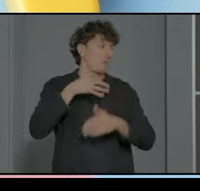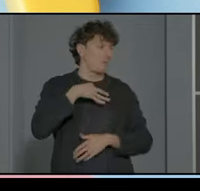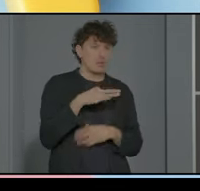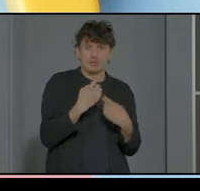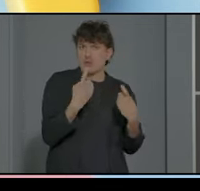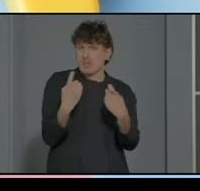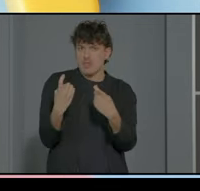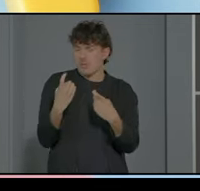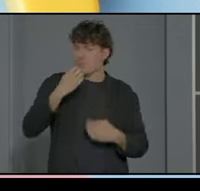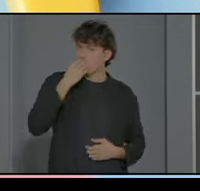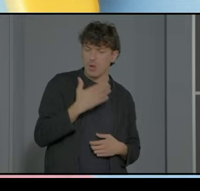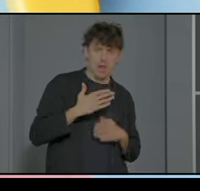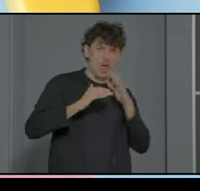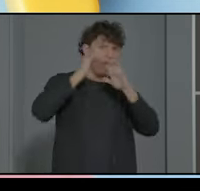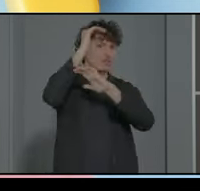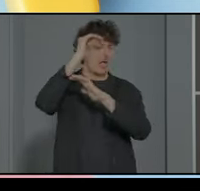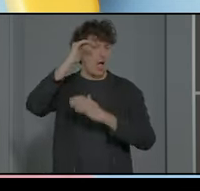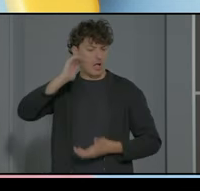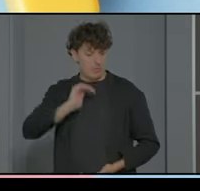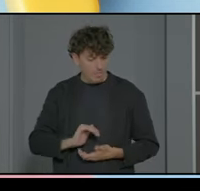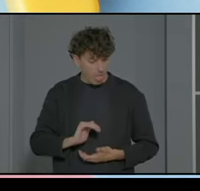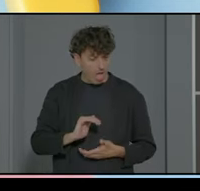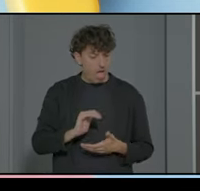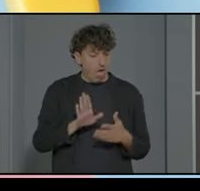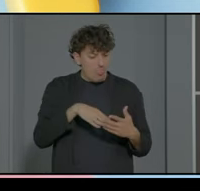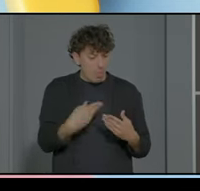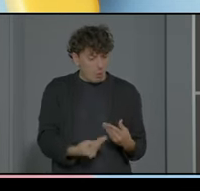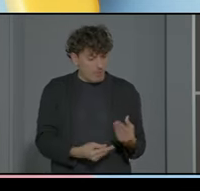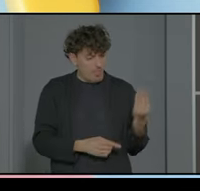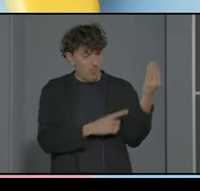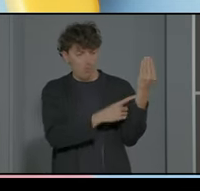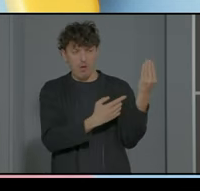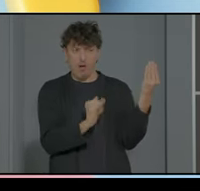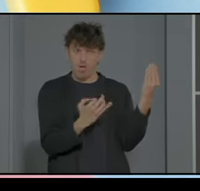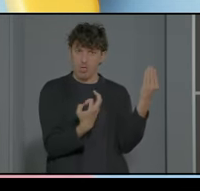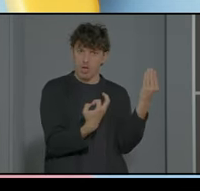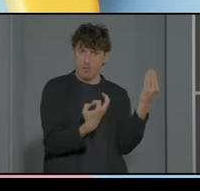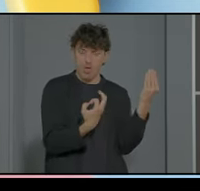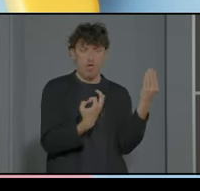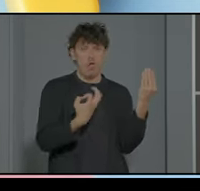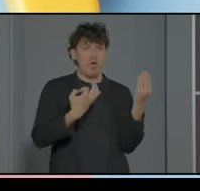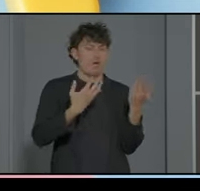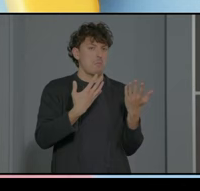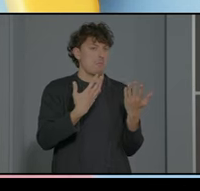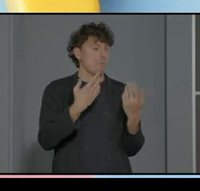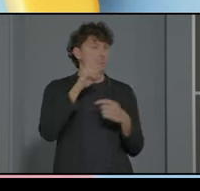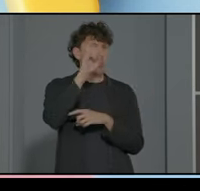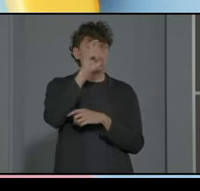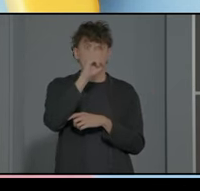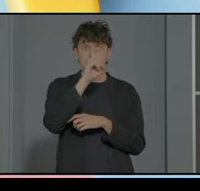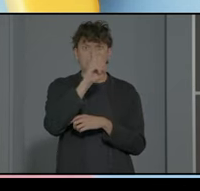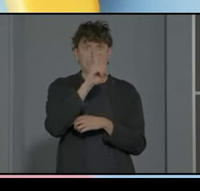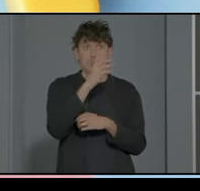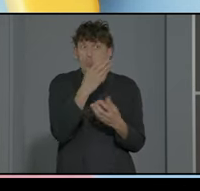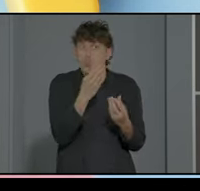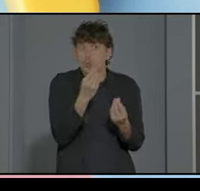necesidades muy buenas sin sus altas capacidades tiene que tener su documento y bueno eso a nivel de cultura de centro pues muchos profesos no lo tienen muy claro pero si